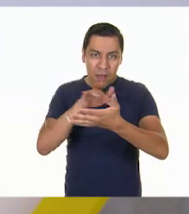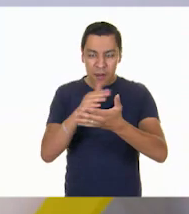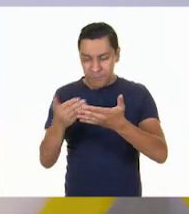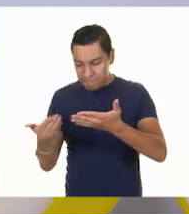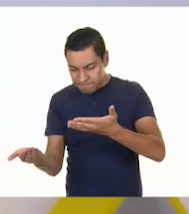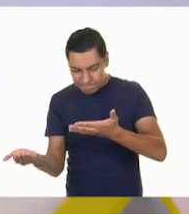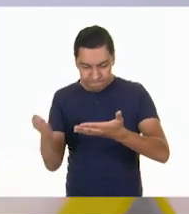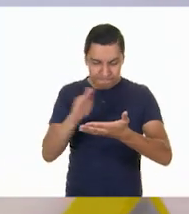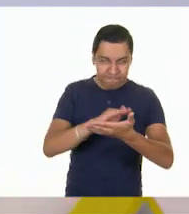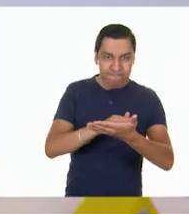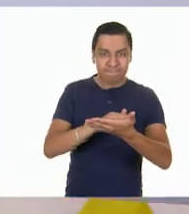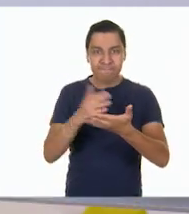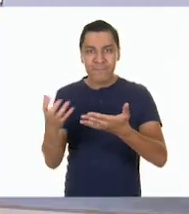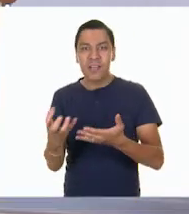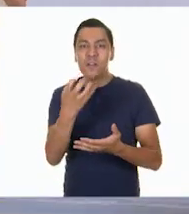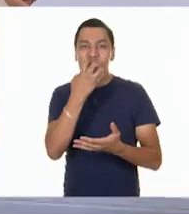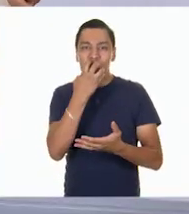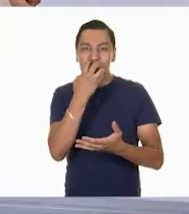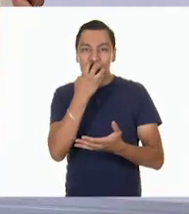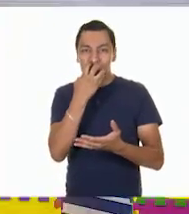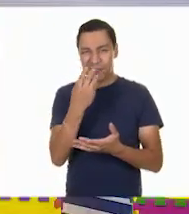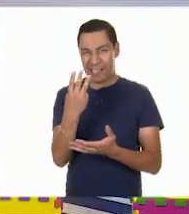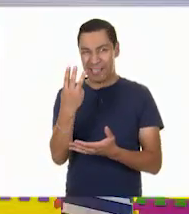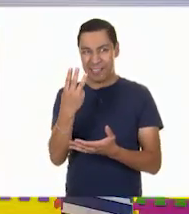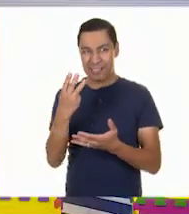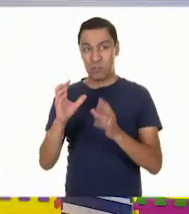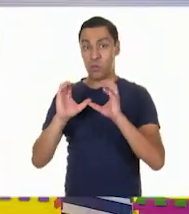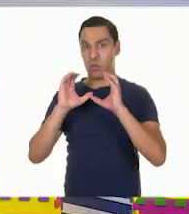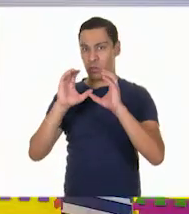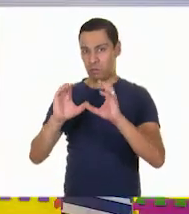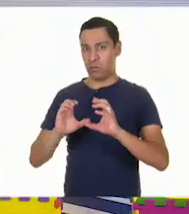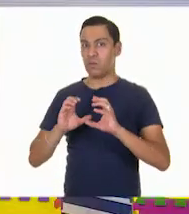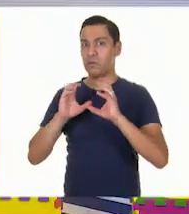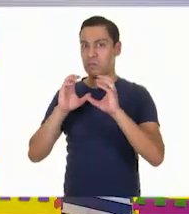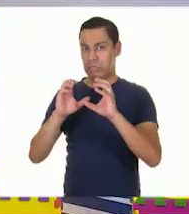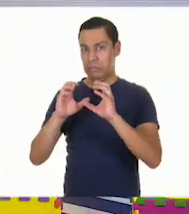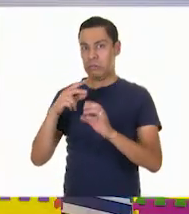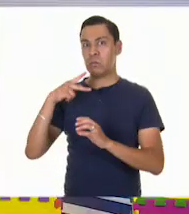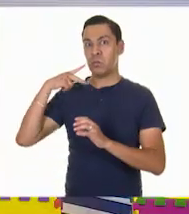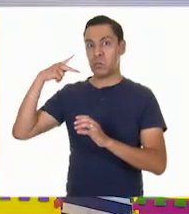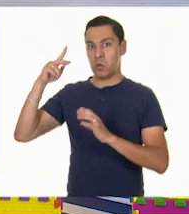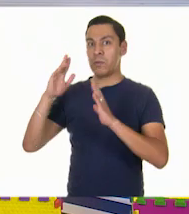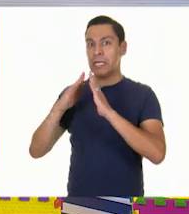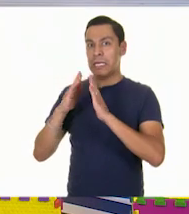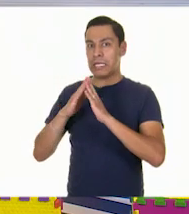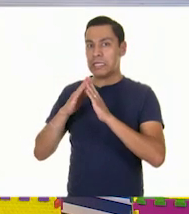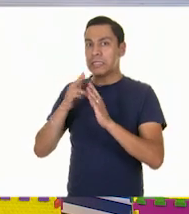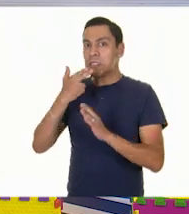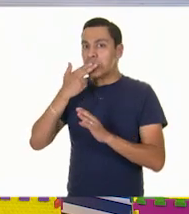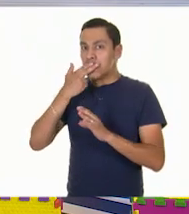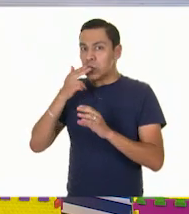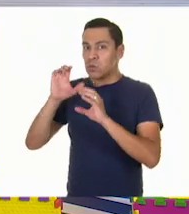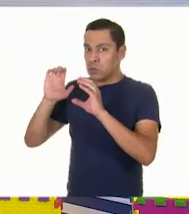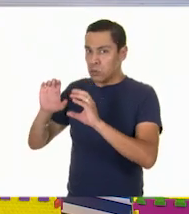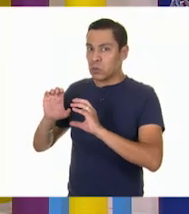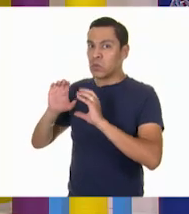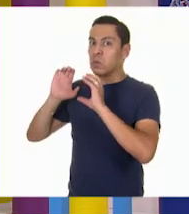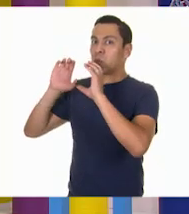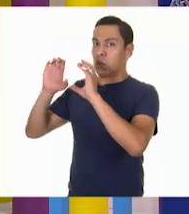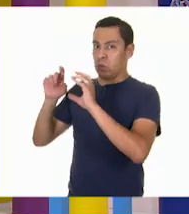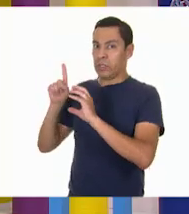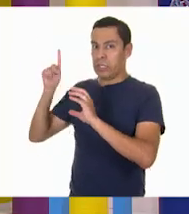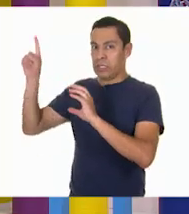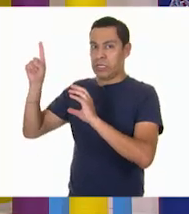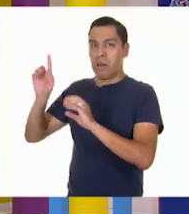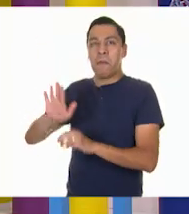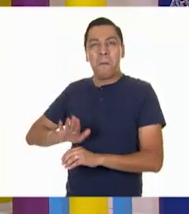de los tres ositos. Vamos a manejarlo con mucho cuidado porque en su casa lo han cuidado. Es de su familia. Es